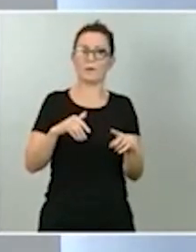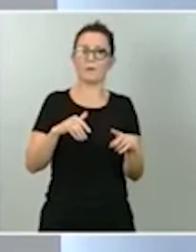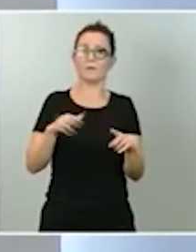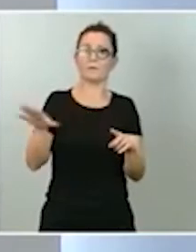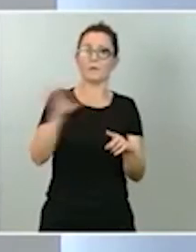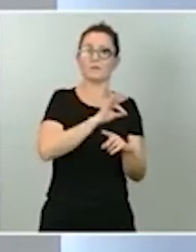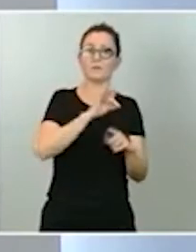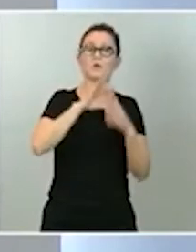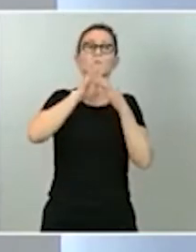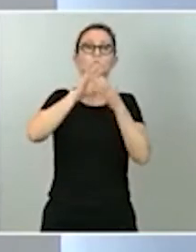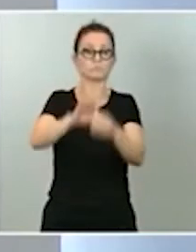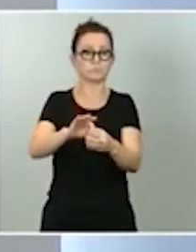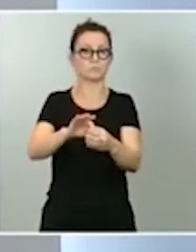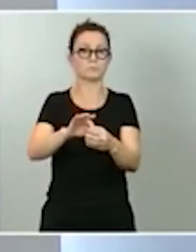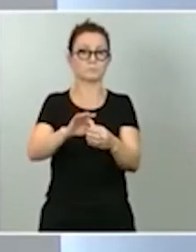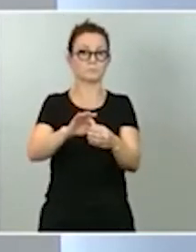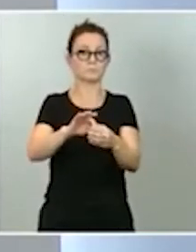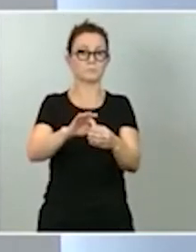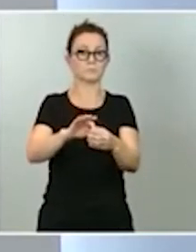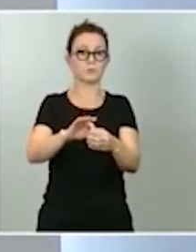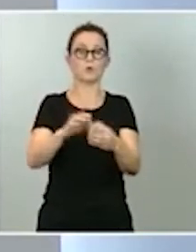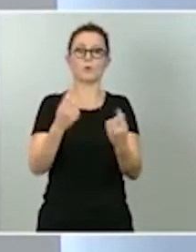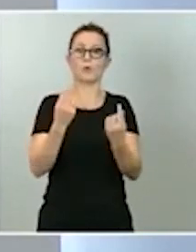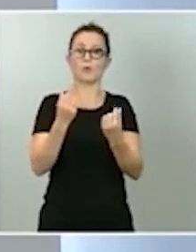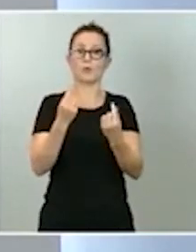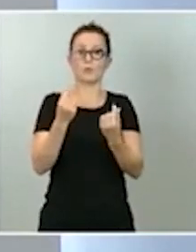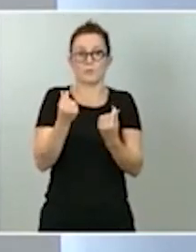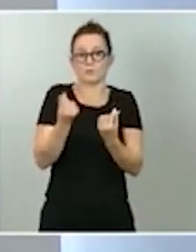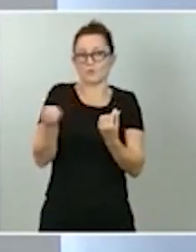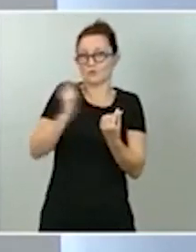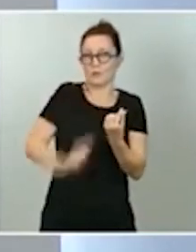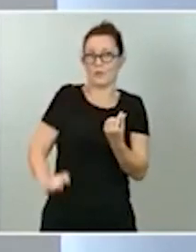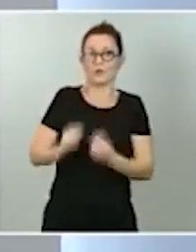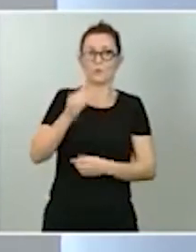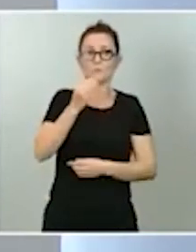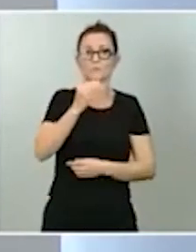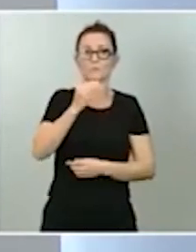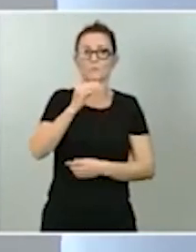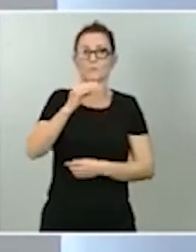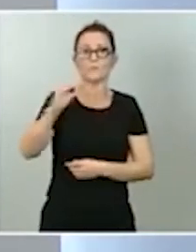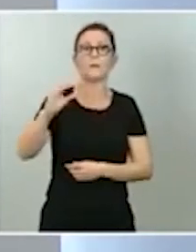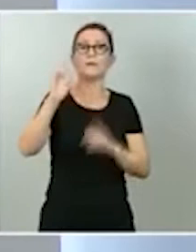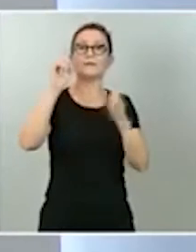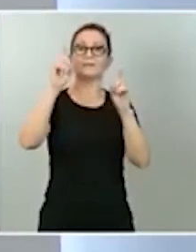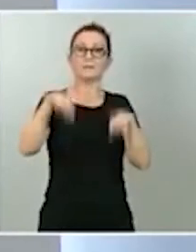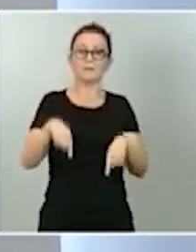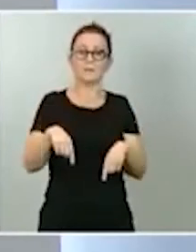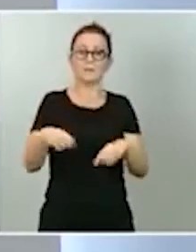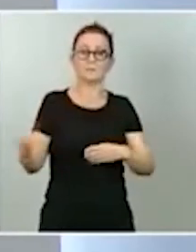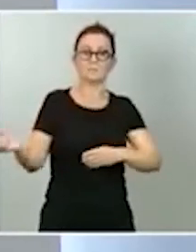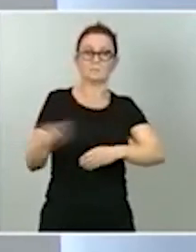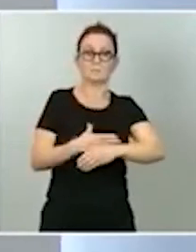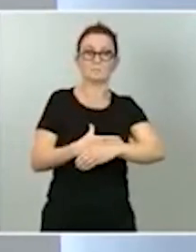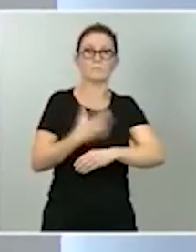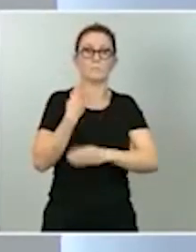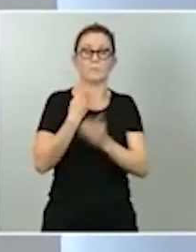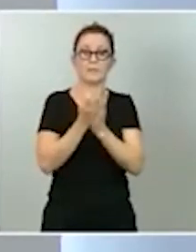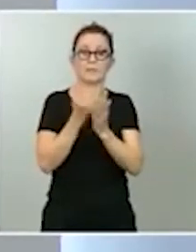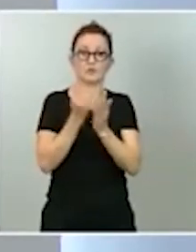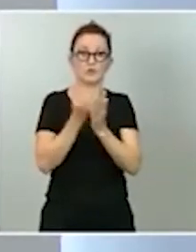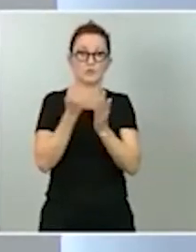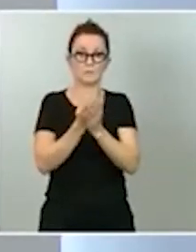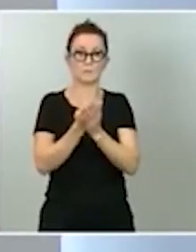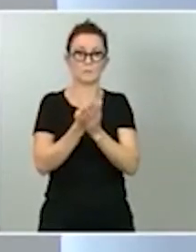capacidad adquisitiva, incluso ganancias de capacidad adquisitiva muy significativas de los pensionistas y de los